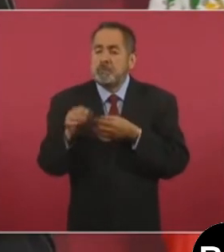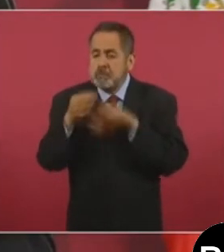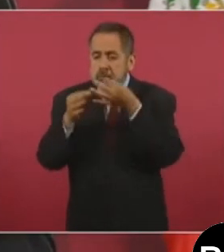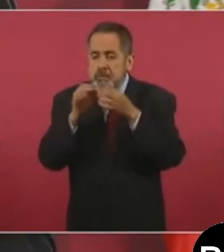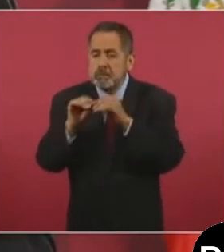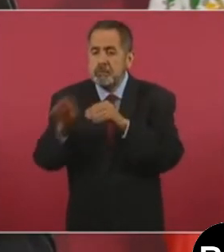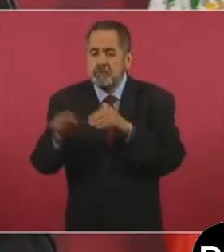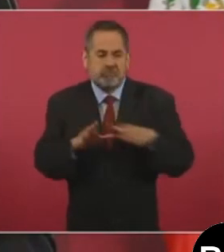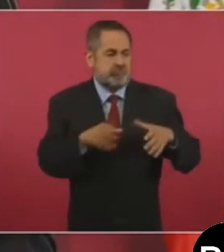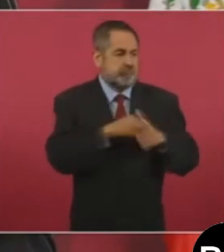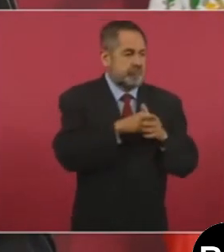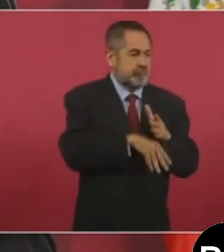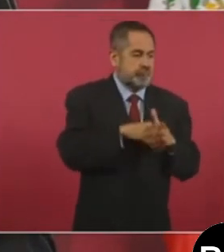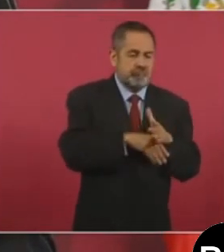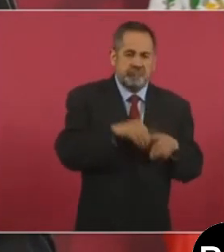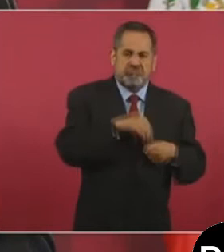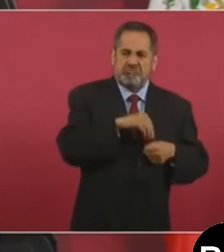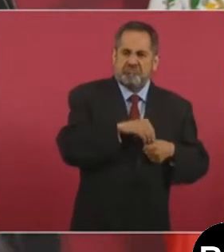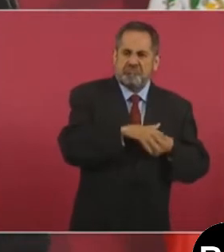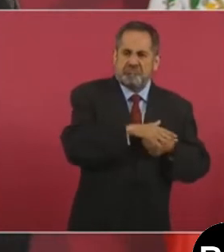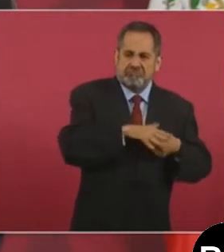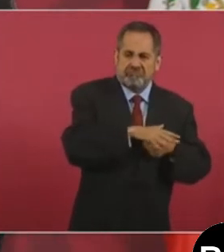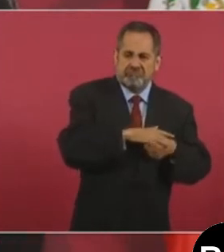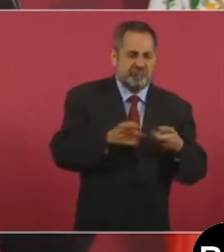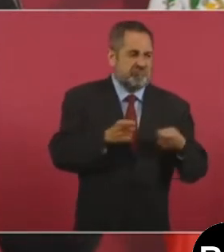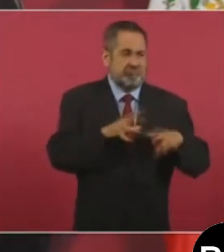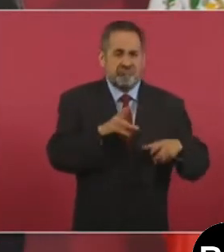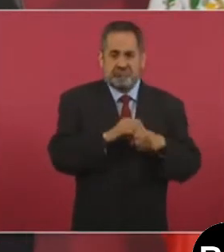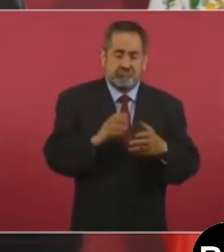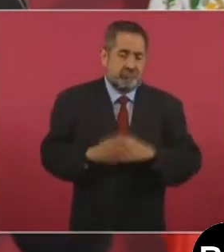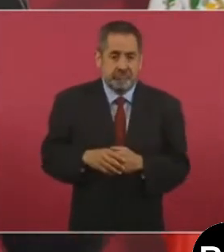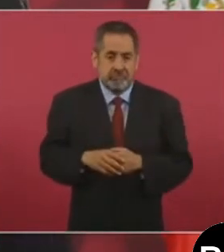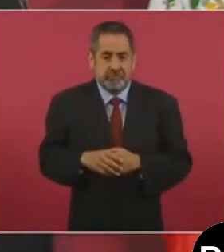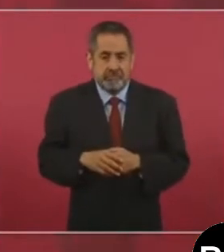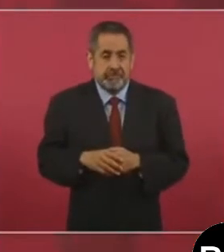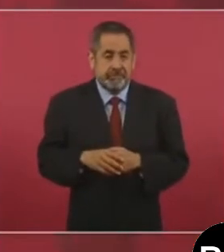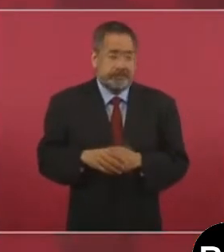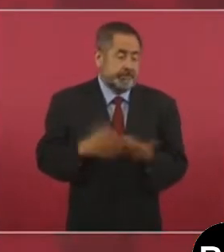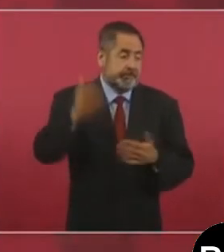era propaganda.